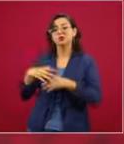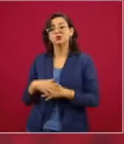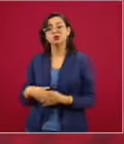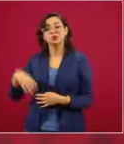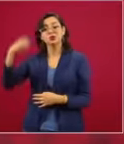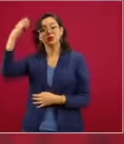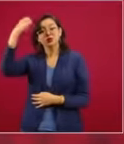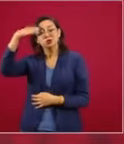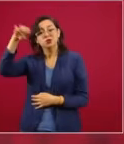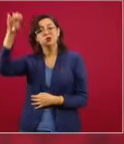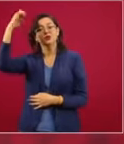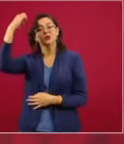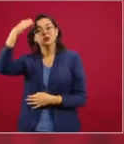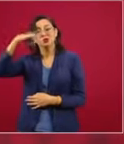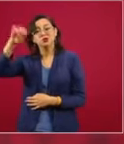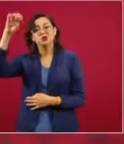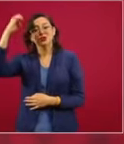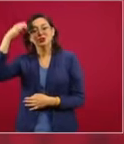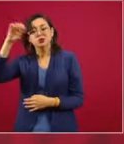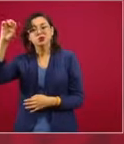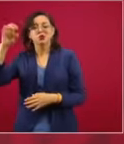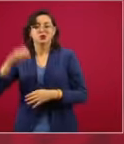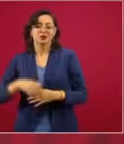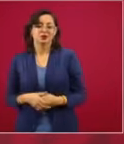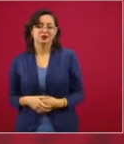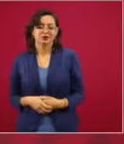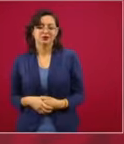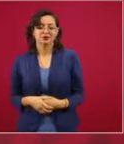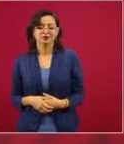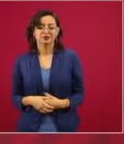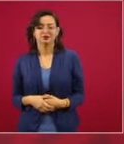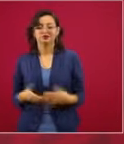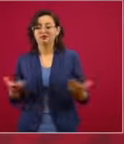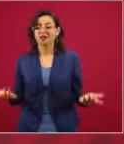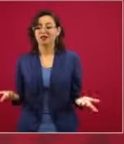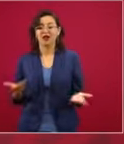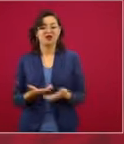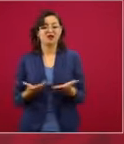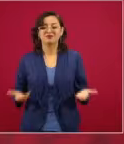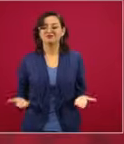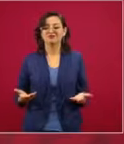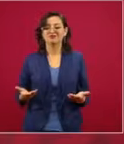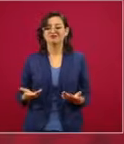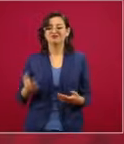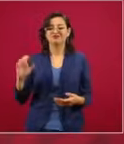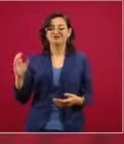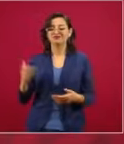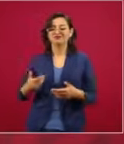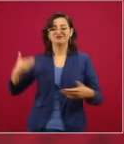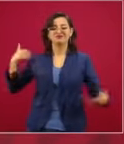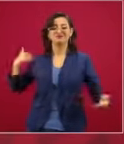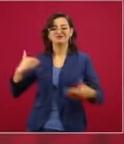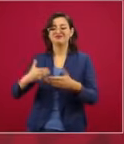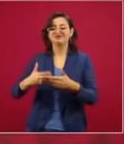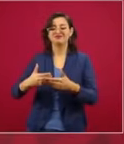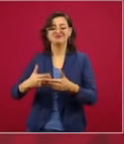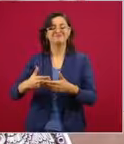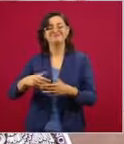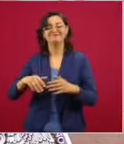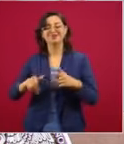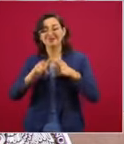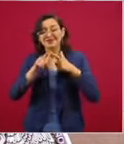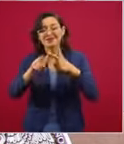anterior? ¿Qué es lo que no quisiera que continuara? Los políticos